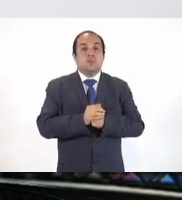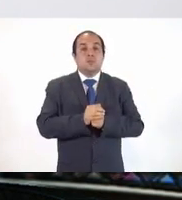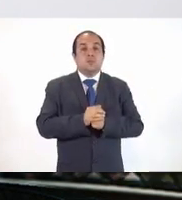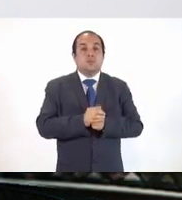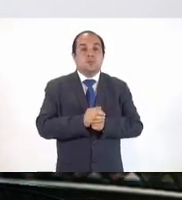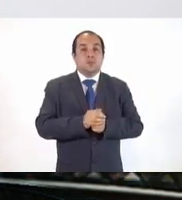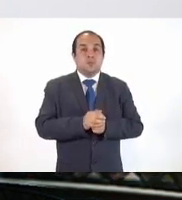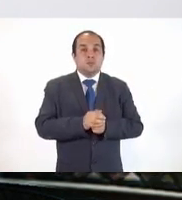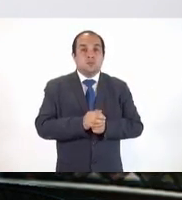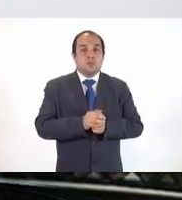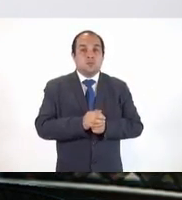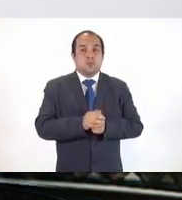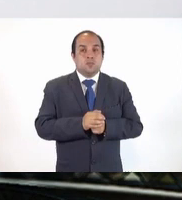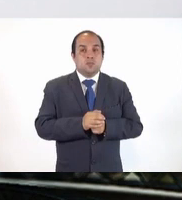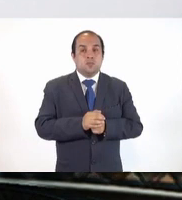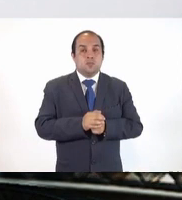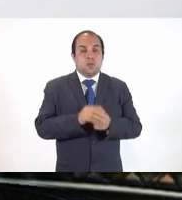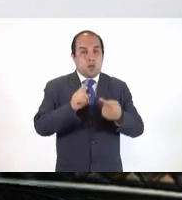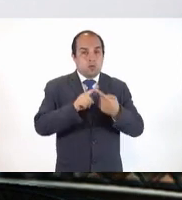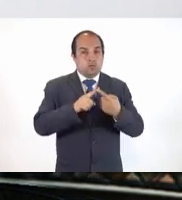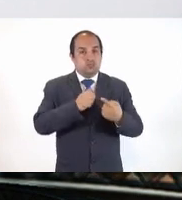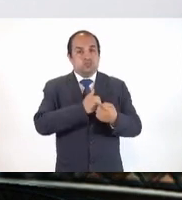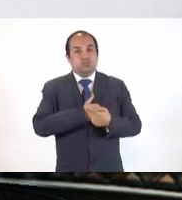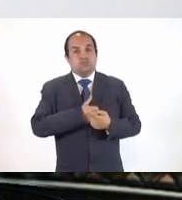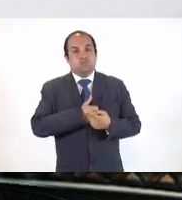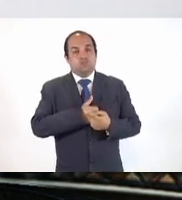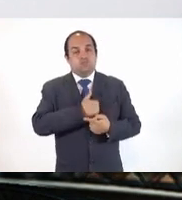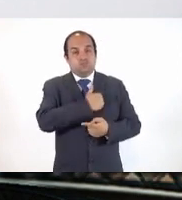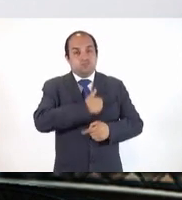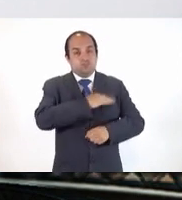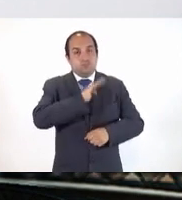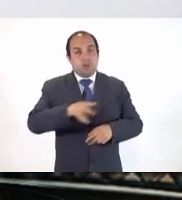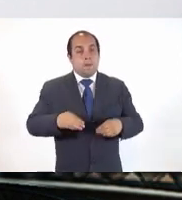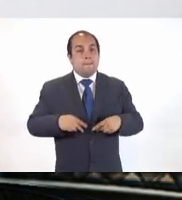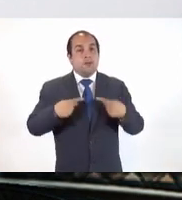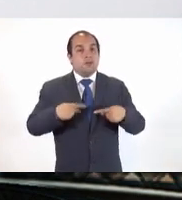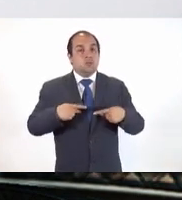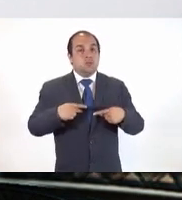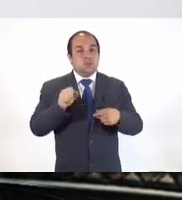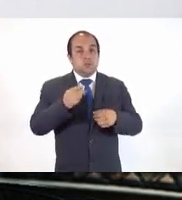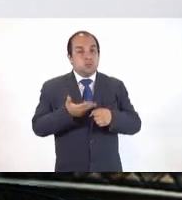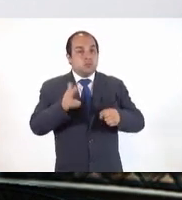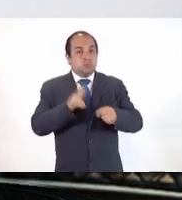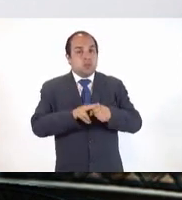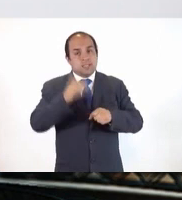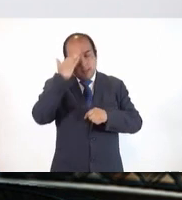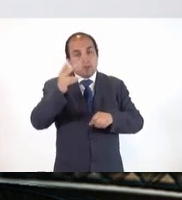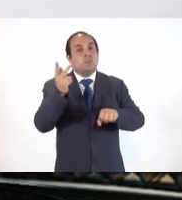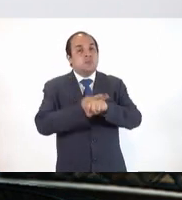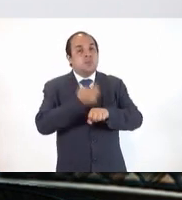además por la pérdida de vidas y las personas hospitalizadas, saber qué pasó en este